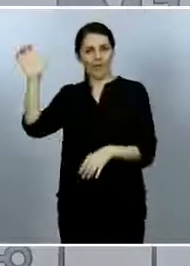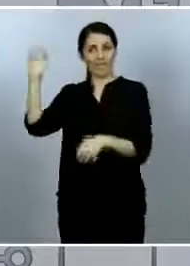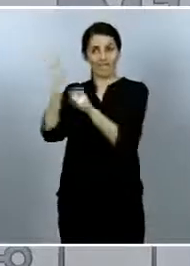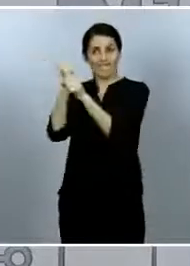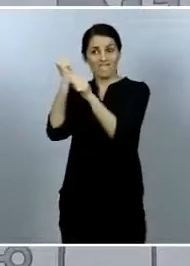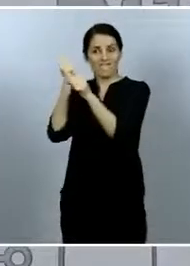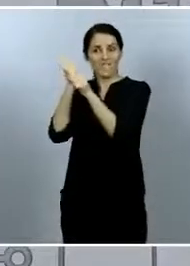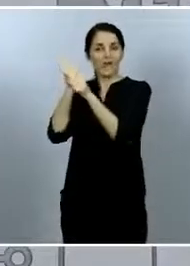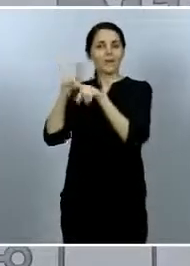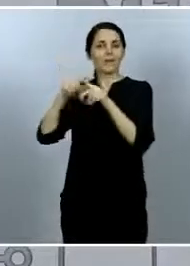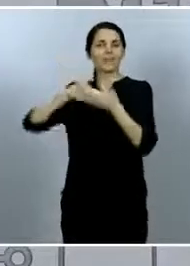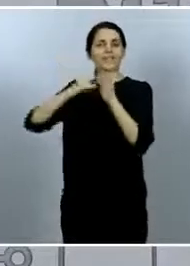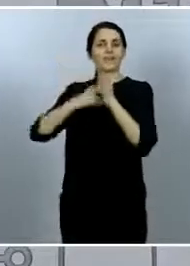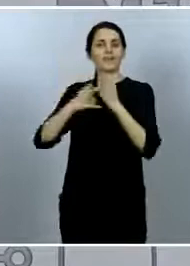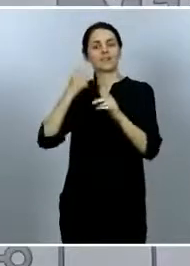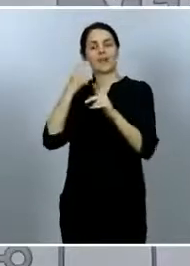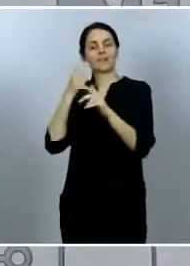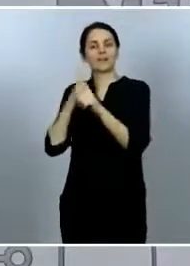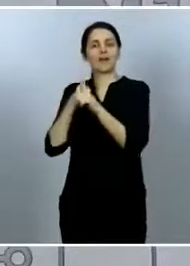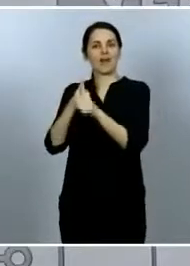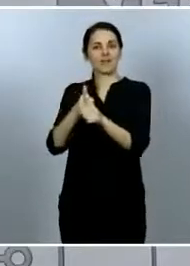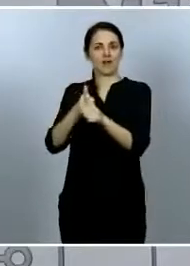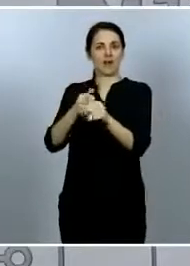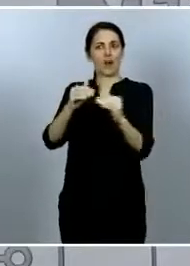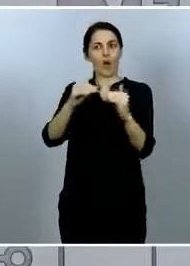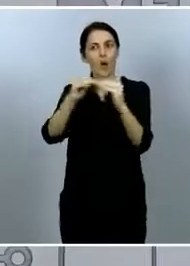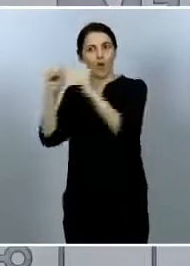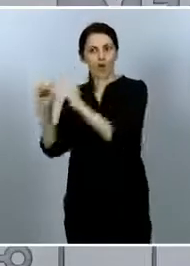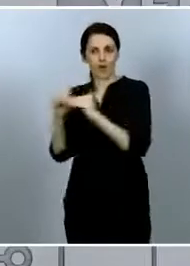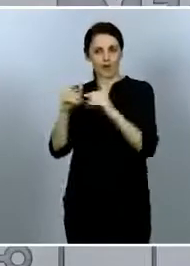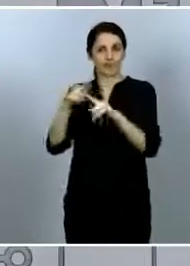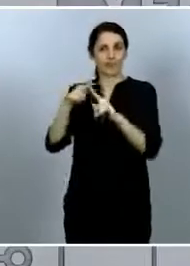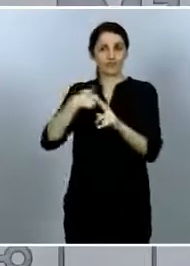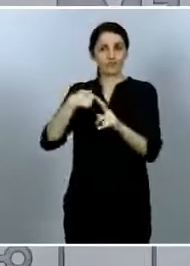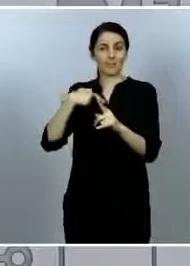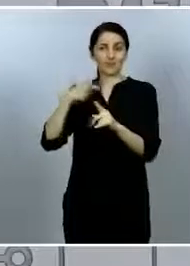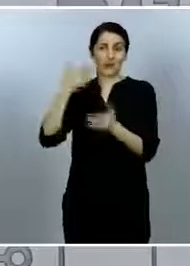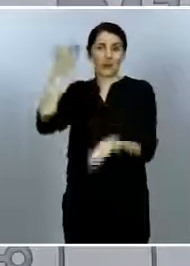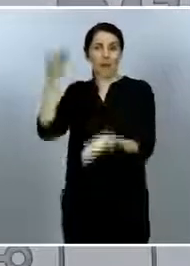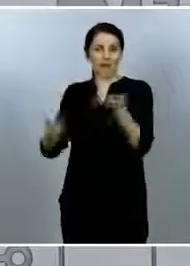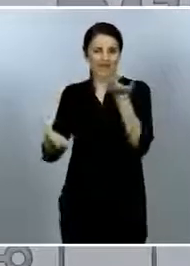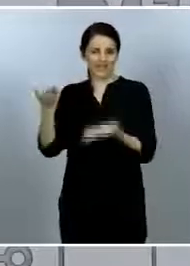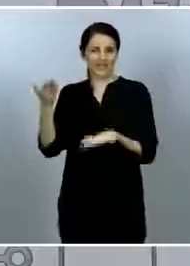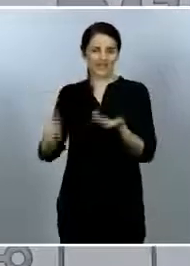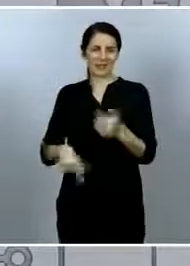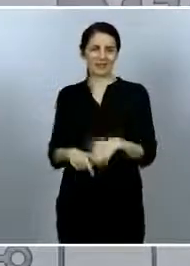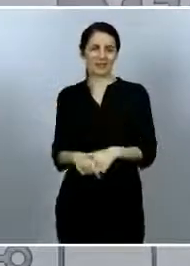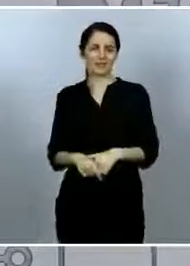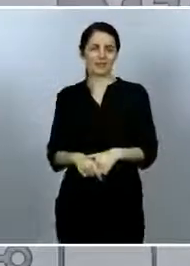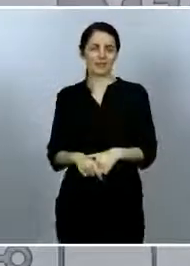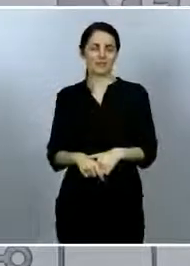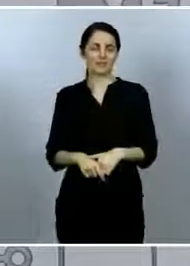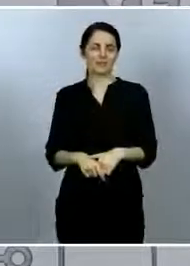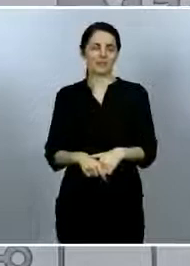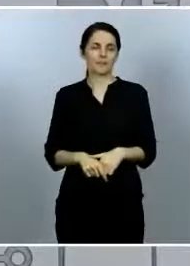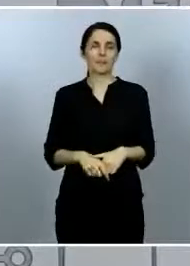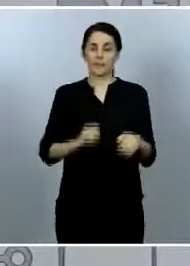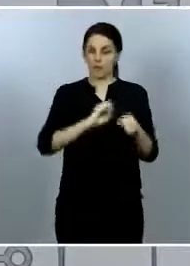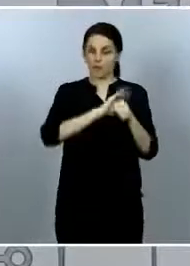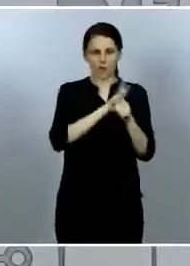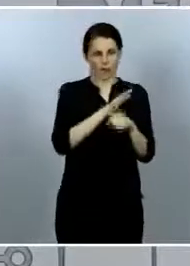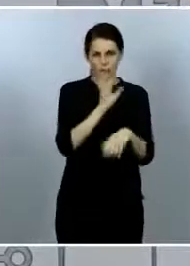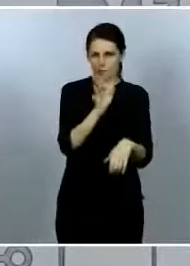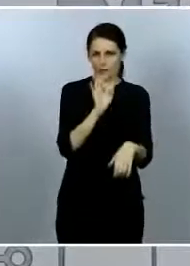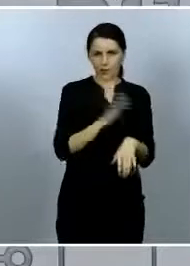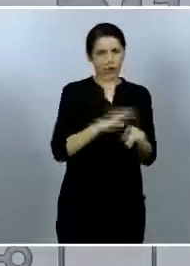homogéneos o los más homogéneos y comparables posibles es verdad que el coronavirus ha cambiado muchas cosas ha habido que hacer cosas muy rápido